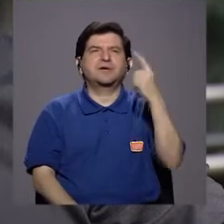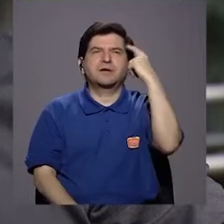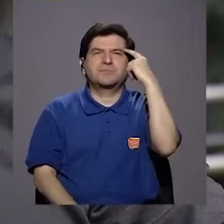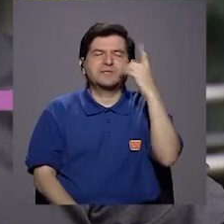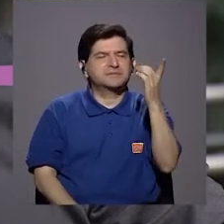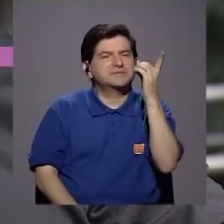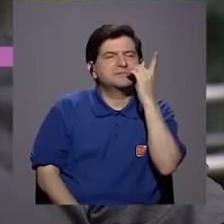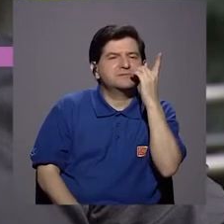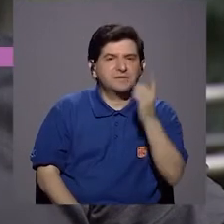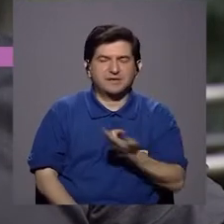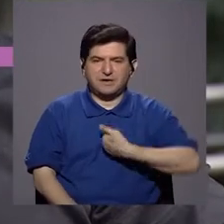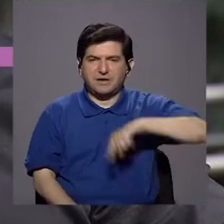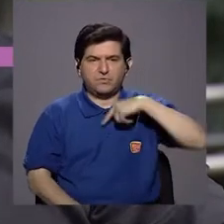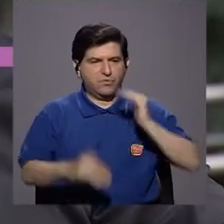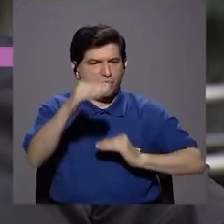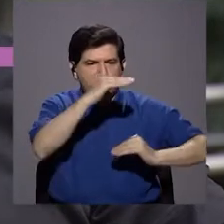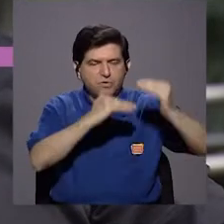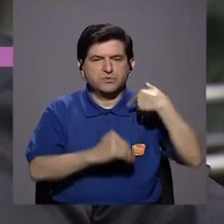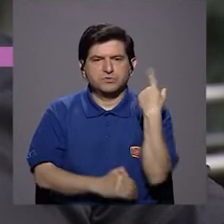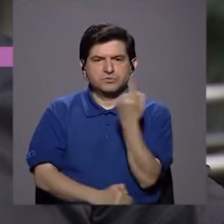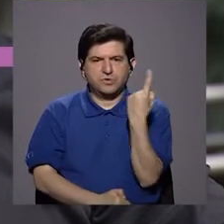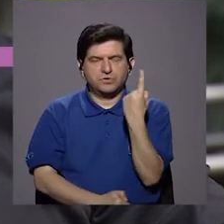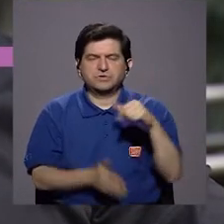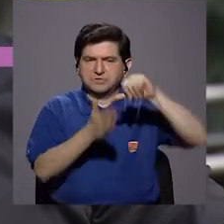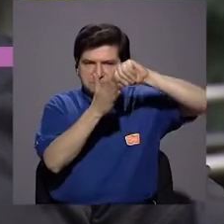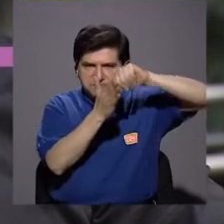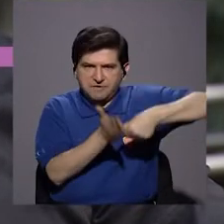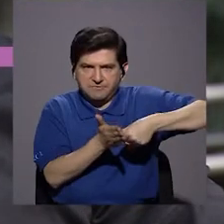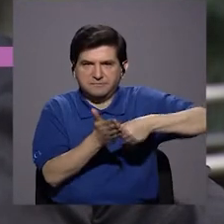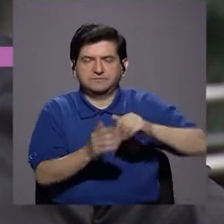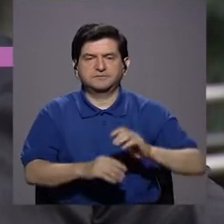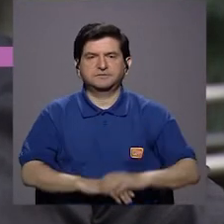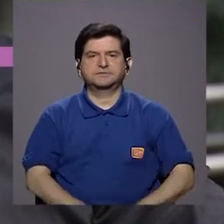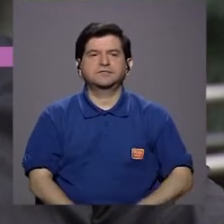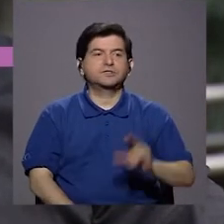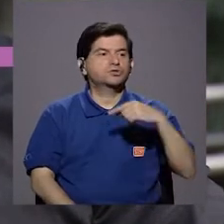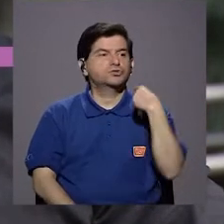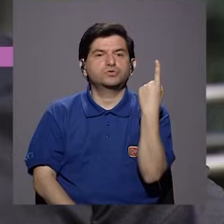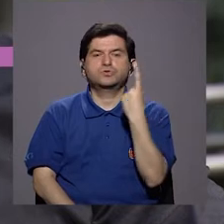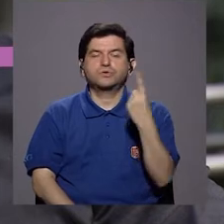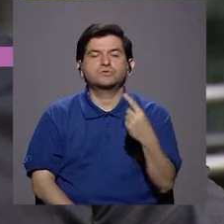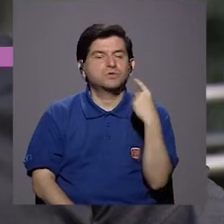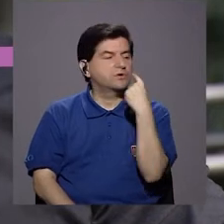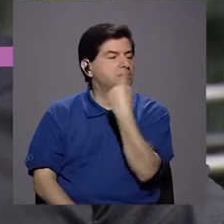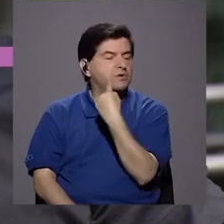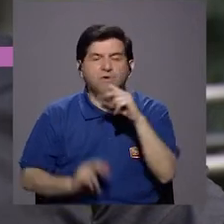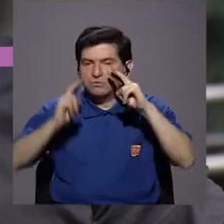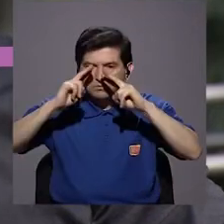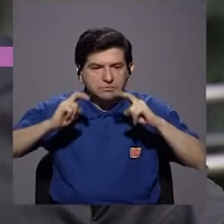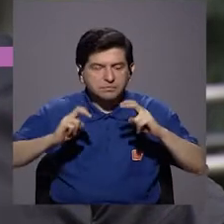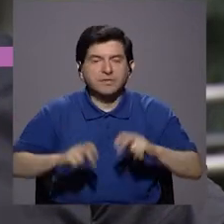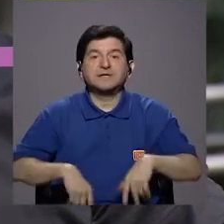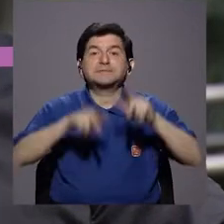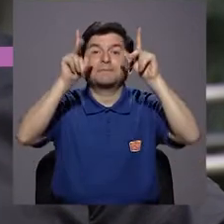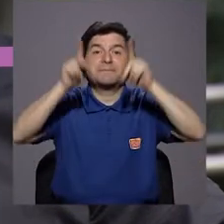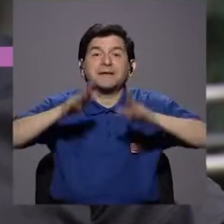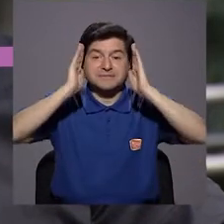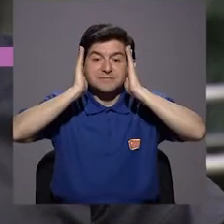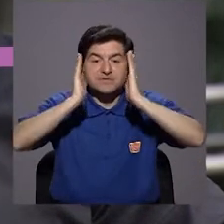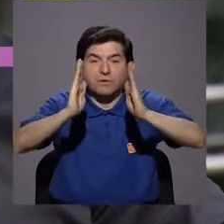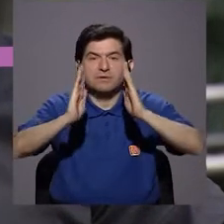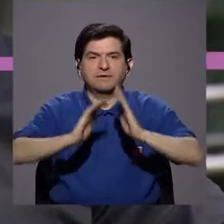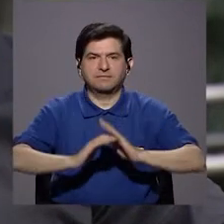Mira, pensando en el rol del odontólogo, nosotros en la facultad siempre somos muy enfáticos. No solamente vemos dientes, vemos